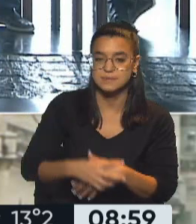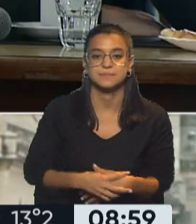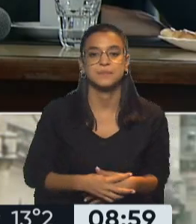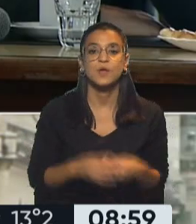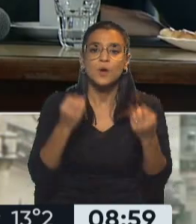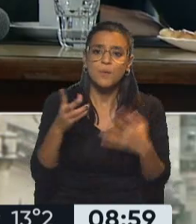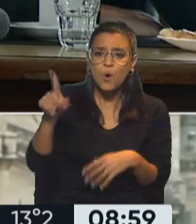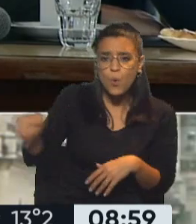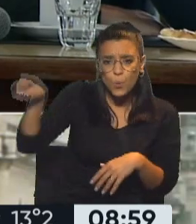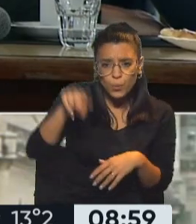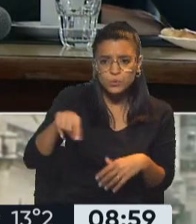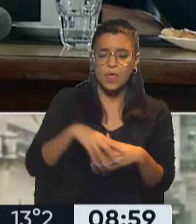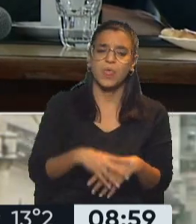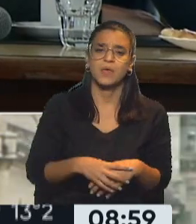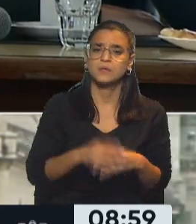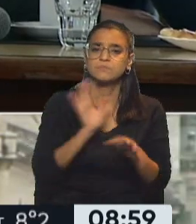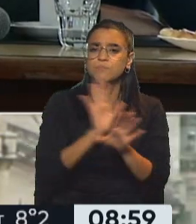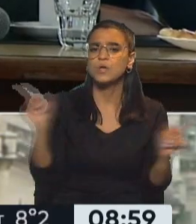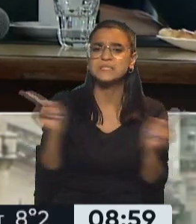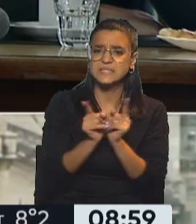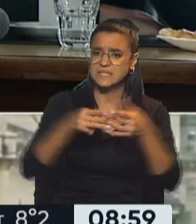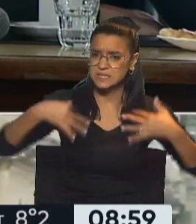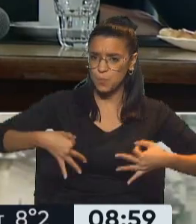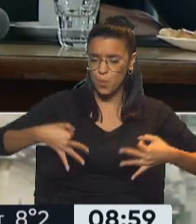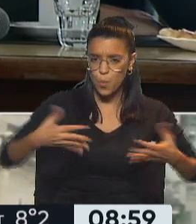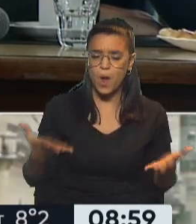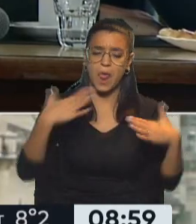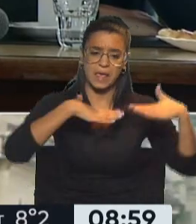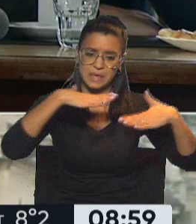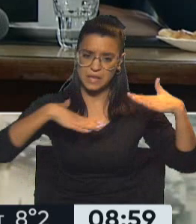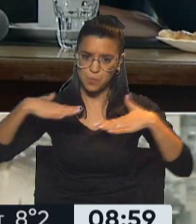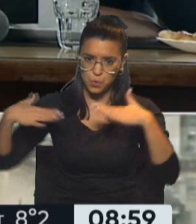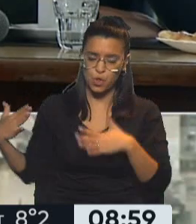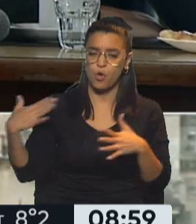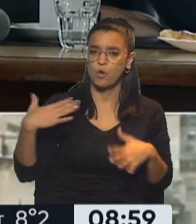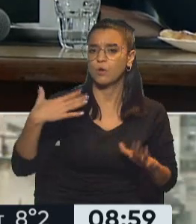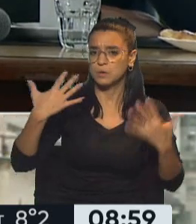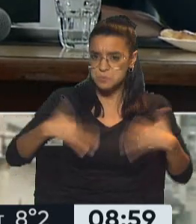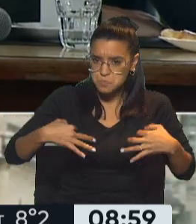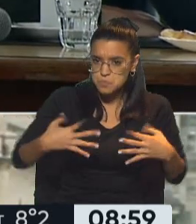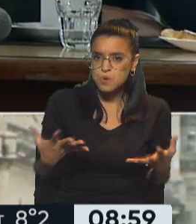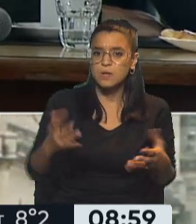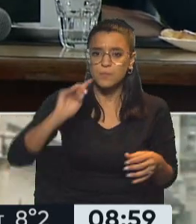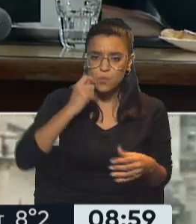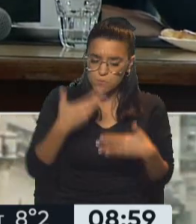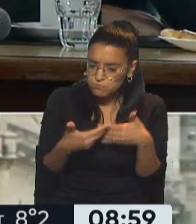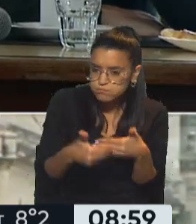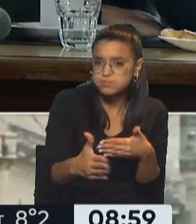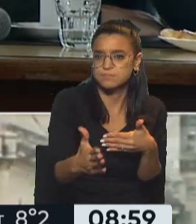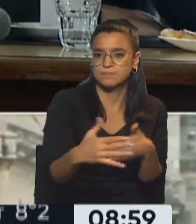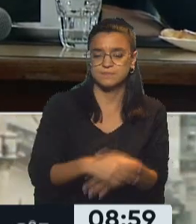ustedes han hecho una síntesis muy sana, muy equilibrada, muy profunda y muy linda hacia adelante.